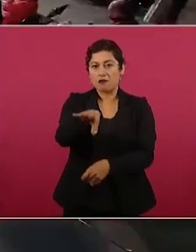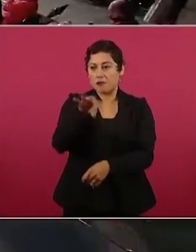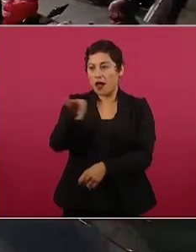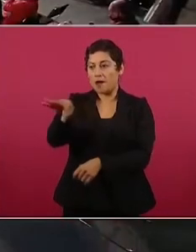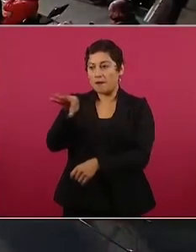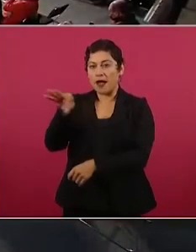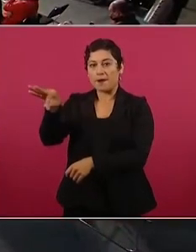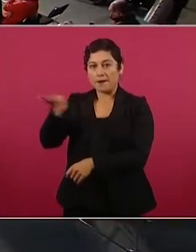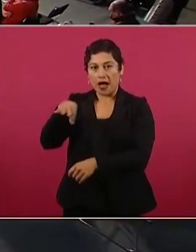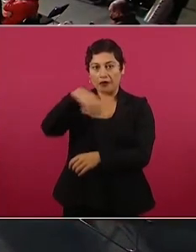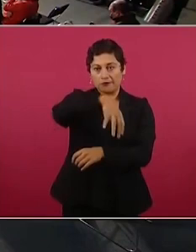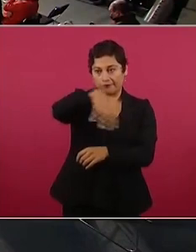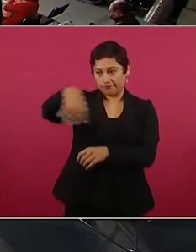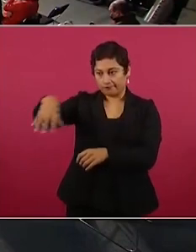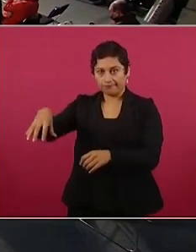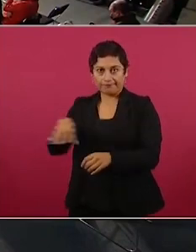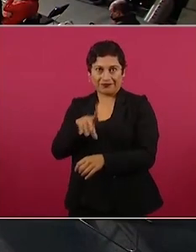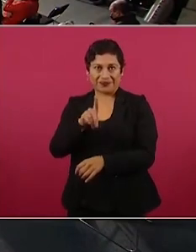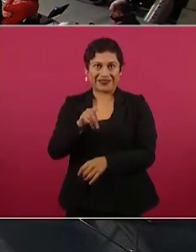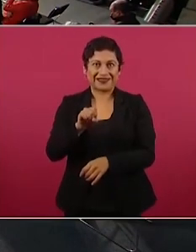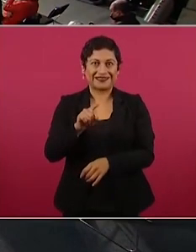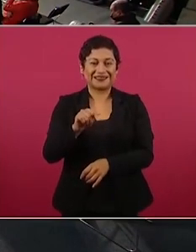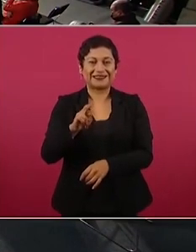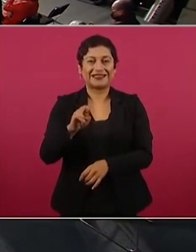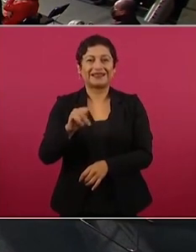eso es entonces